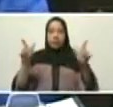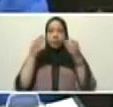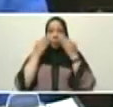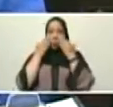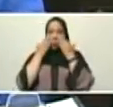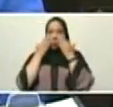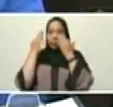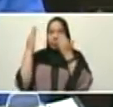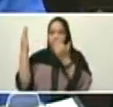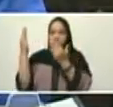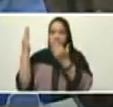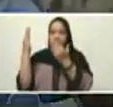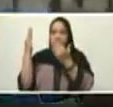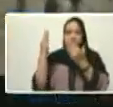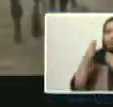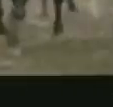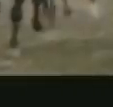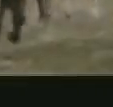video adelante